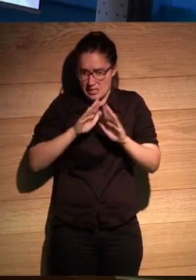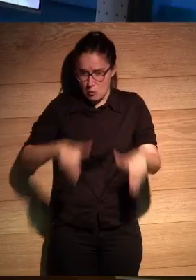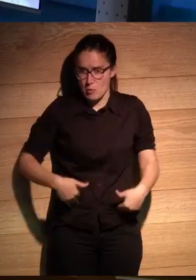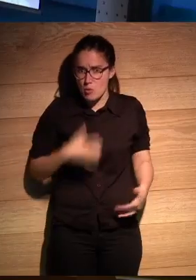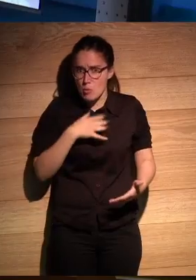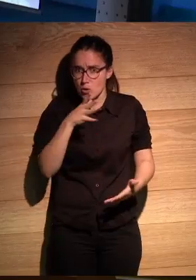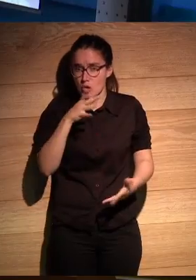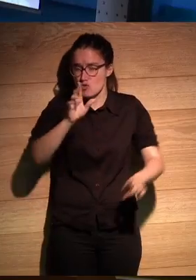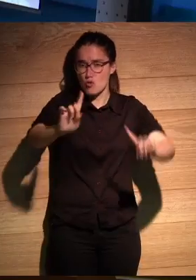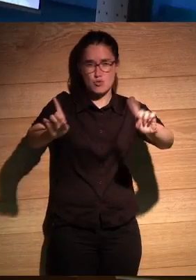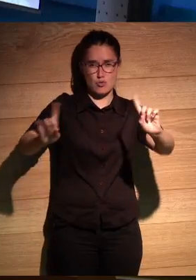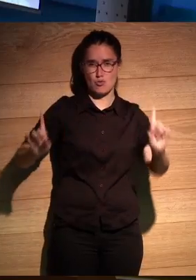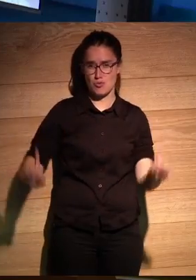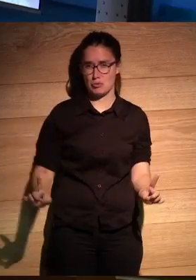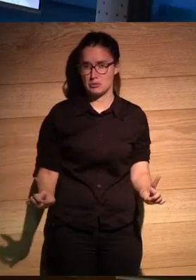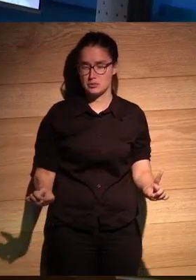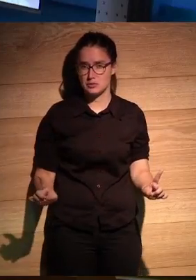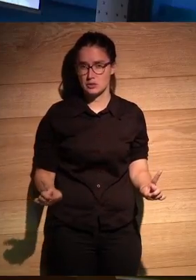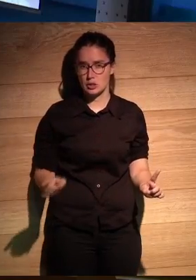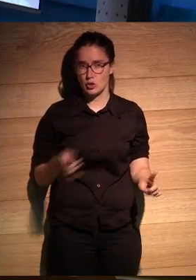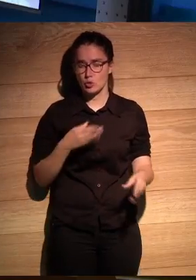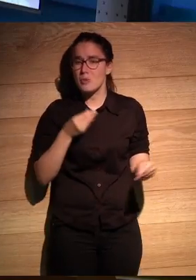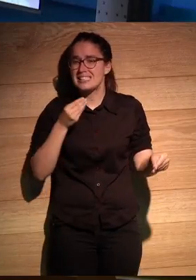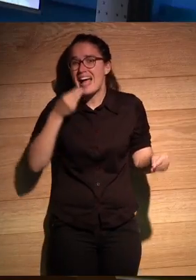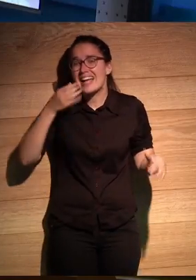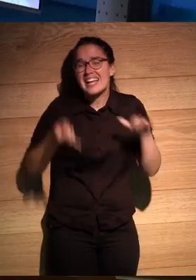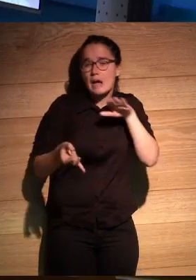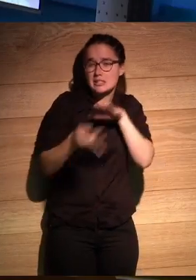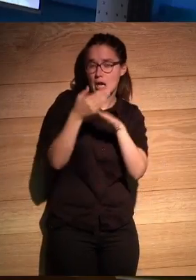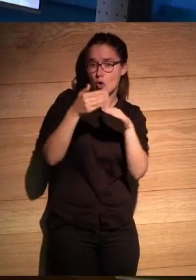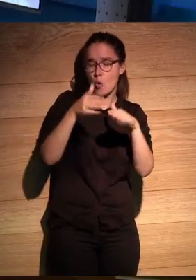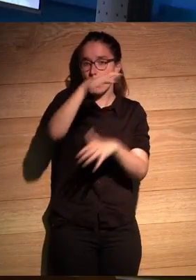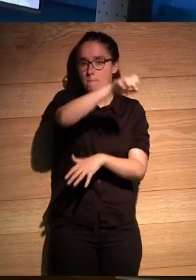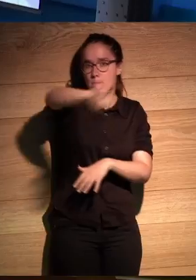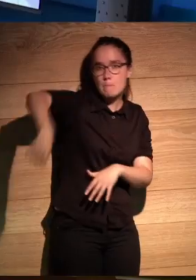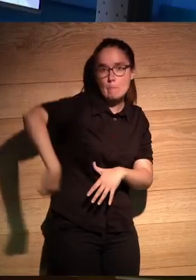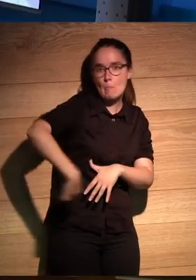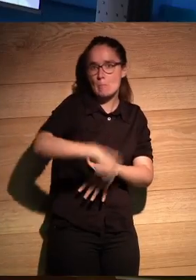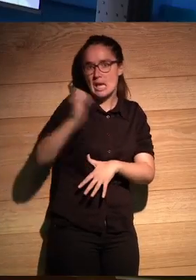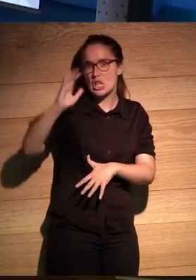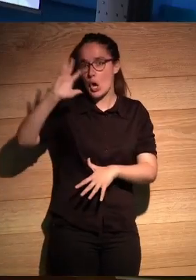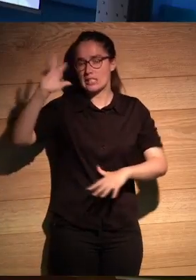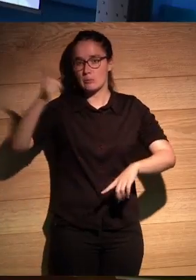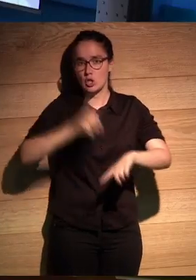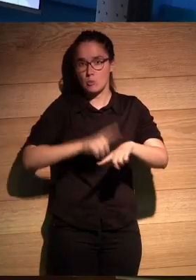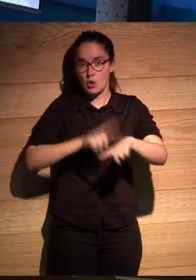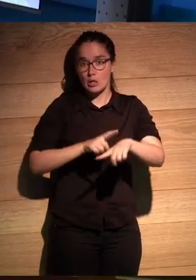casa? y dice no no no y se va a sacar era un pliegue espacio temporal y vas a quedar como en un loop dando vueltas y si no vienes a